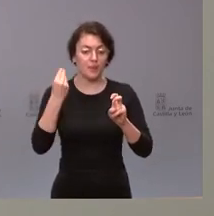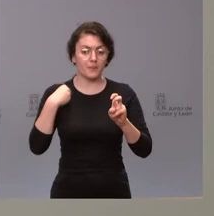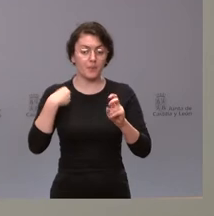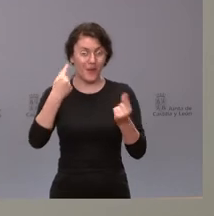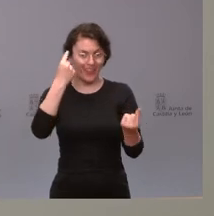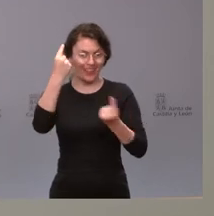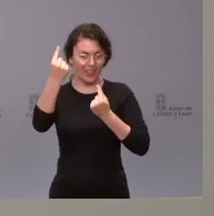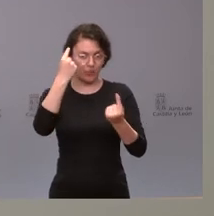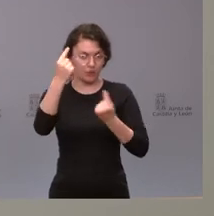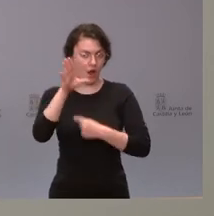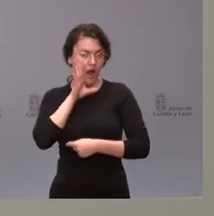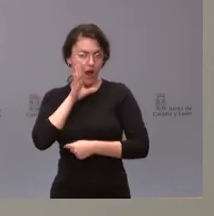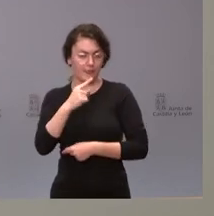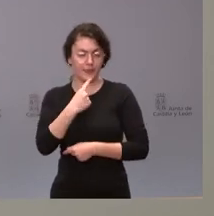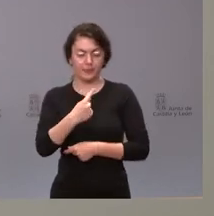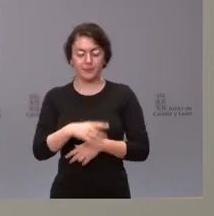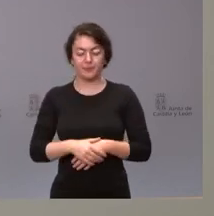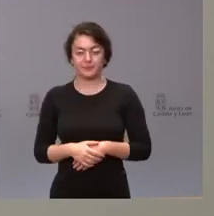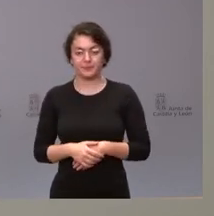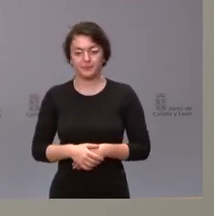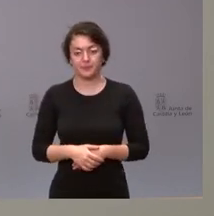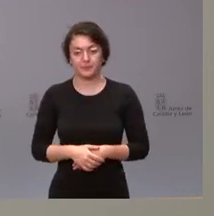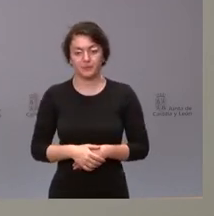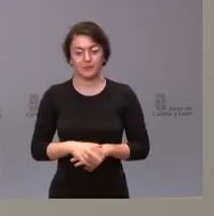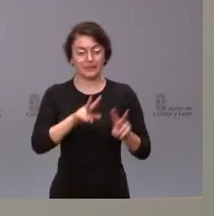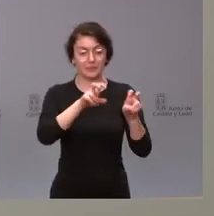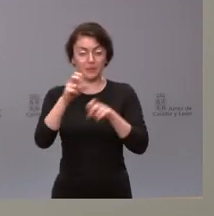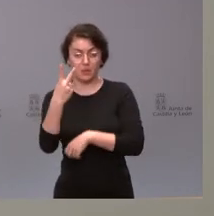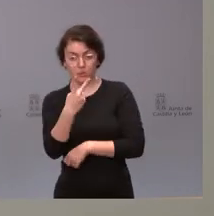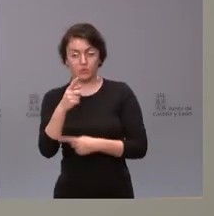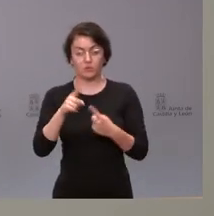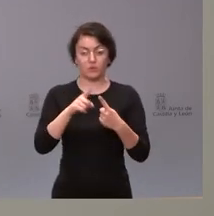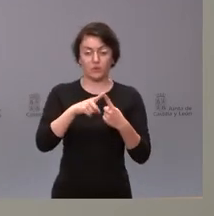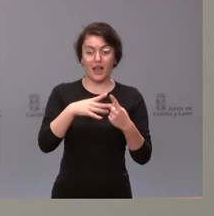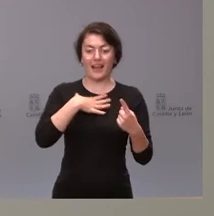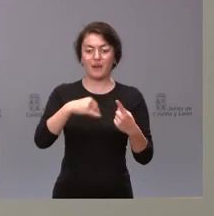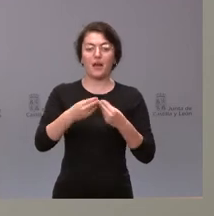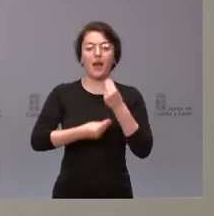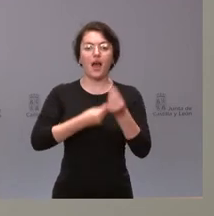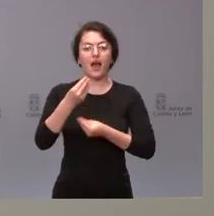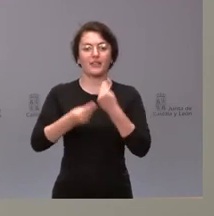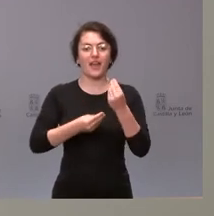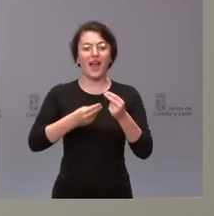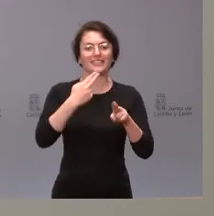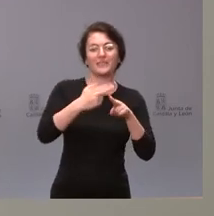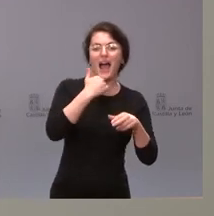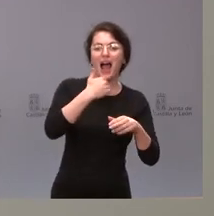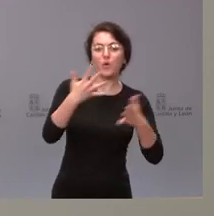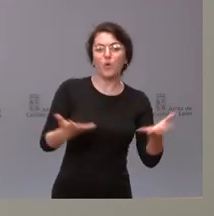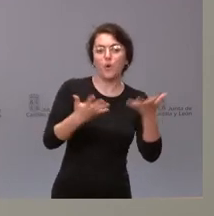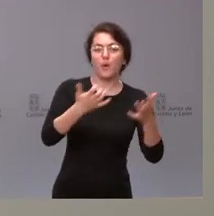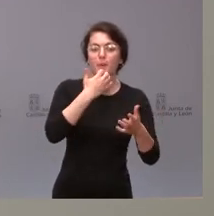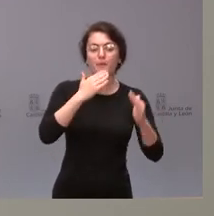datos, planteaba dos cuestiones. La posibilidad de impulsar algún tipo de actividad, como la rehabilitación de viviendas.